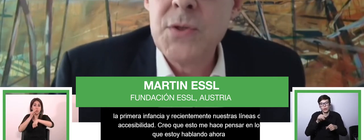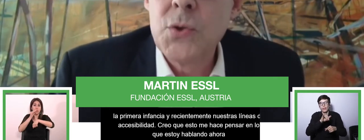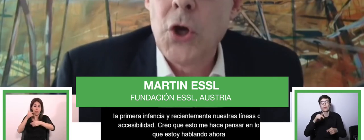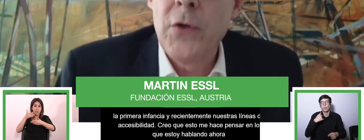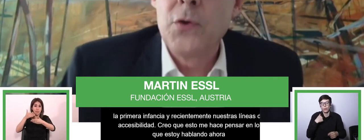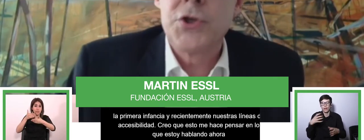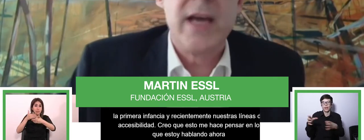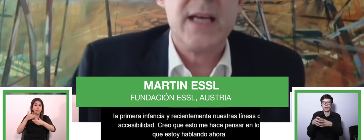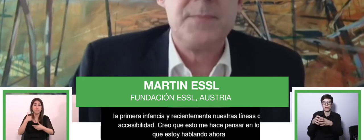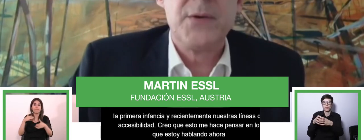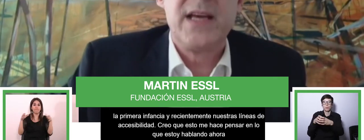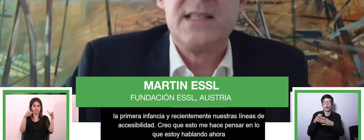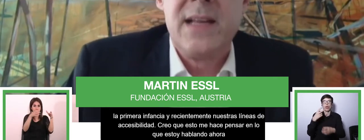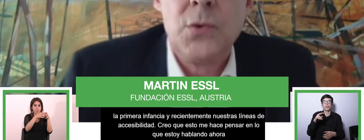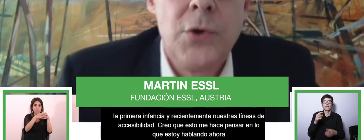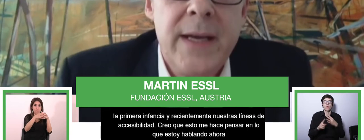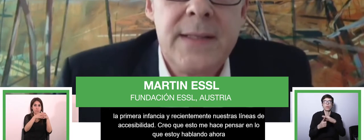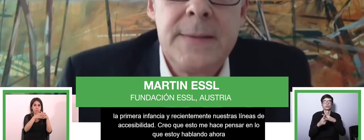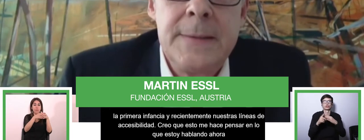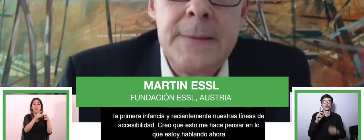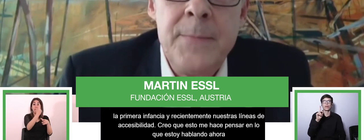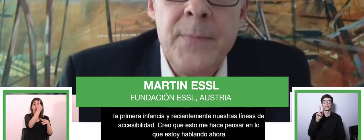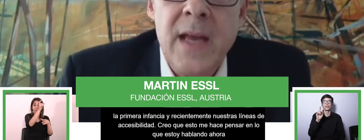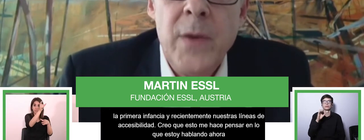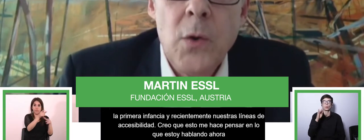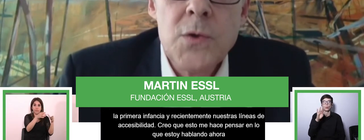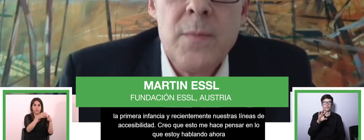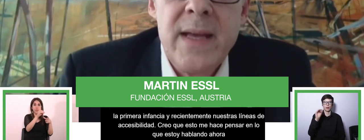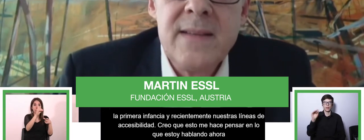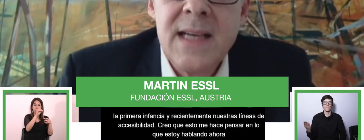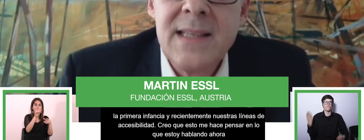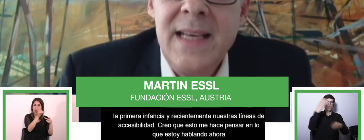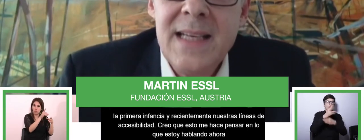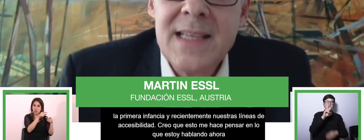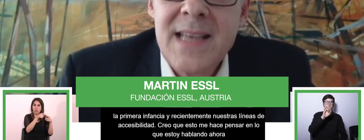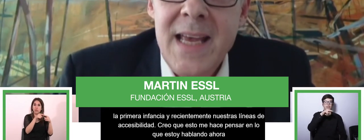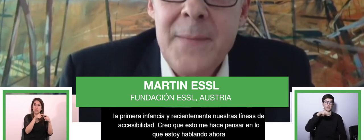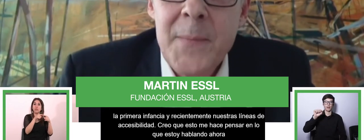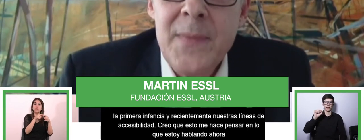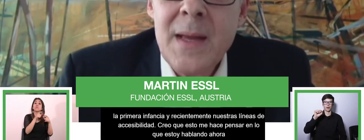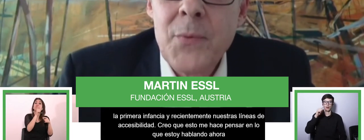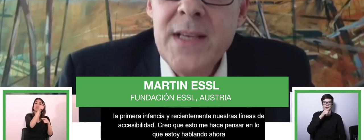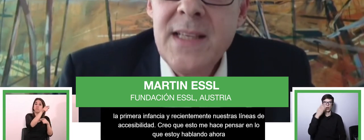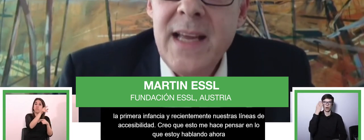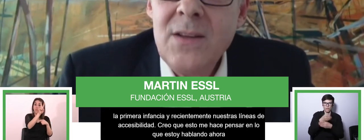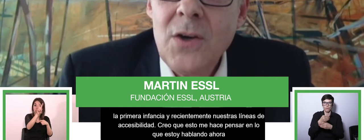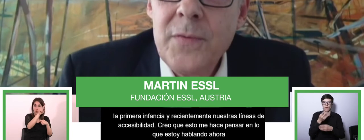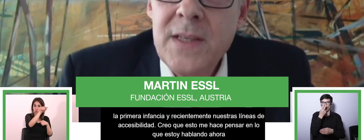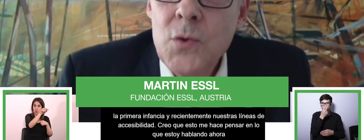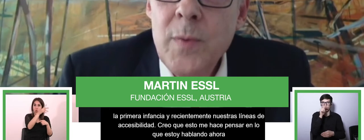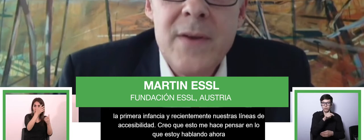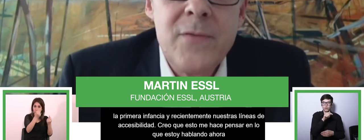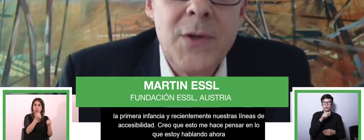fue a Viena varias veces para aprender de nosotros, compartir experiencias y conectarnos. Y también conocimos a Catalina